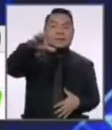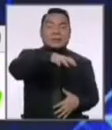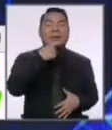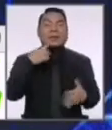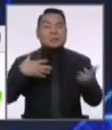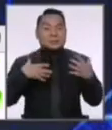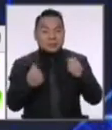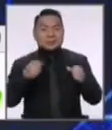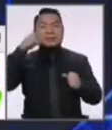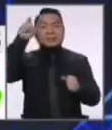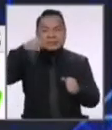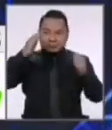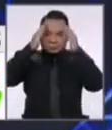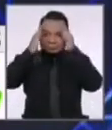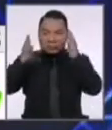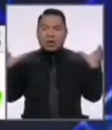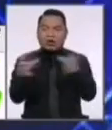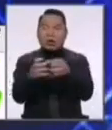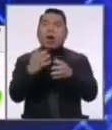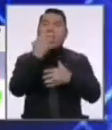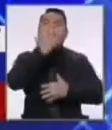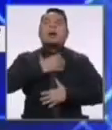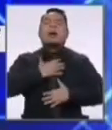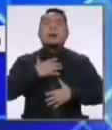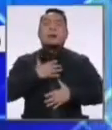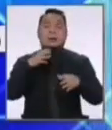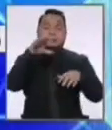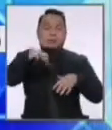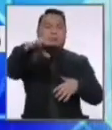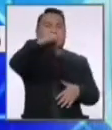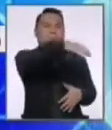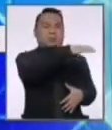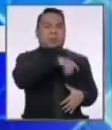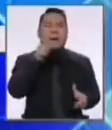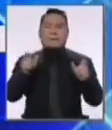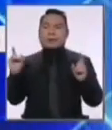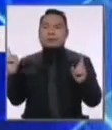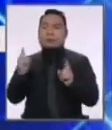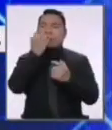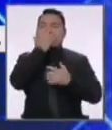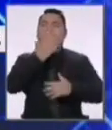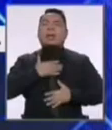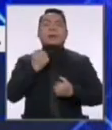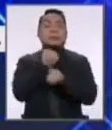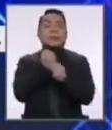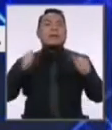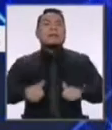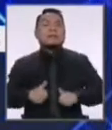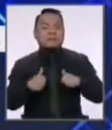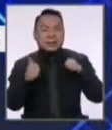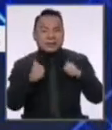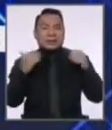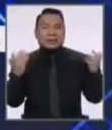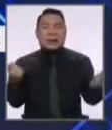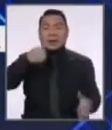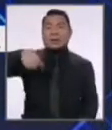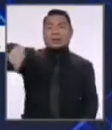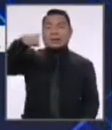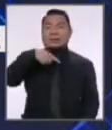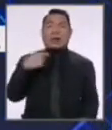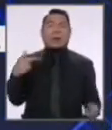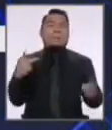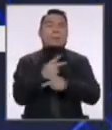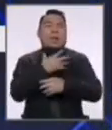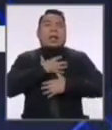tengan concentradores de oxígeno, oxímetros a disposición de la gente para que puedan salvar vidas, evitar que los casos se